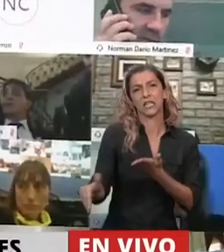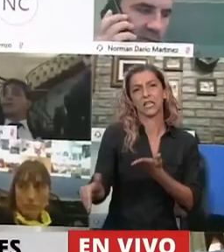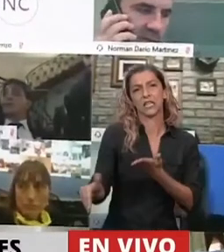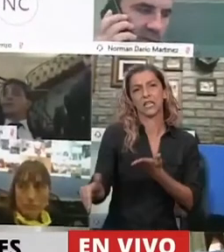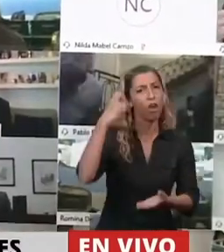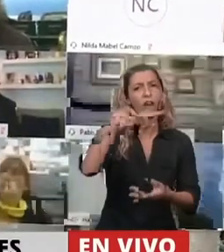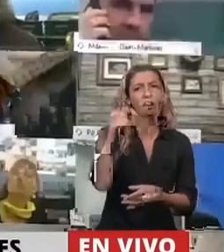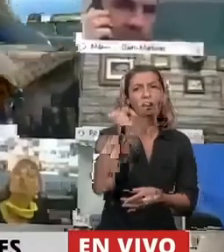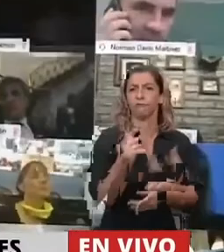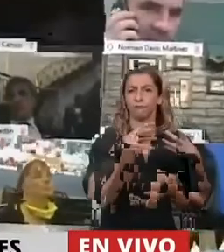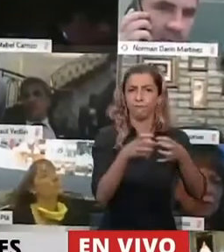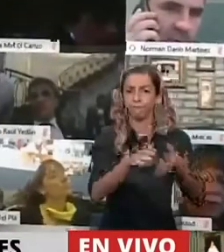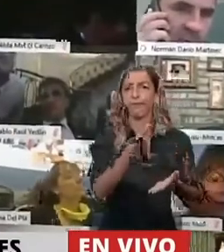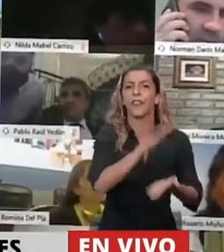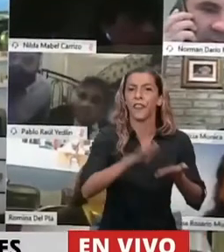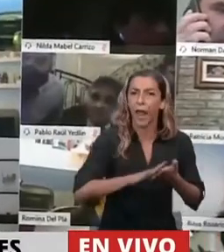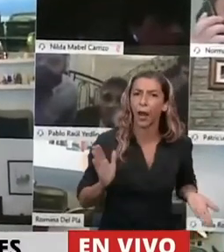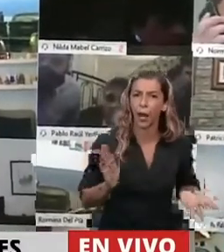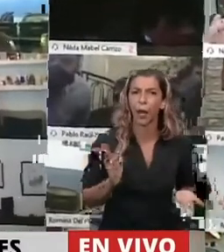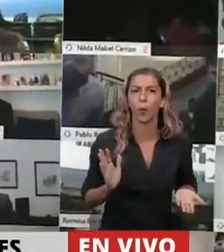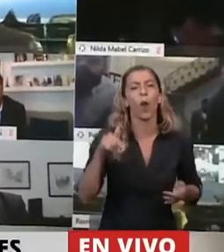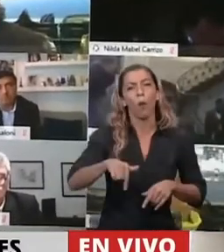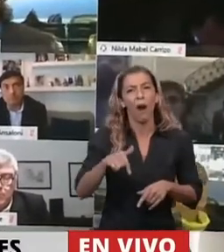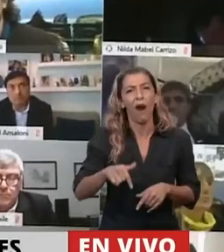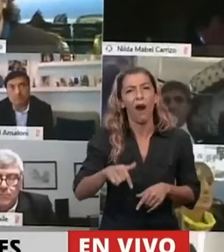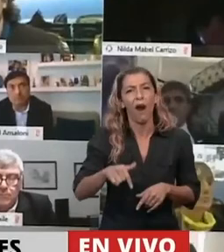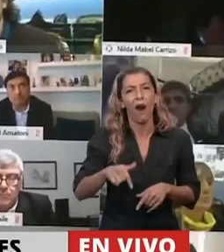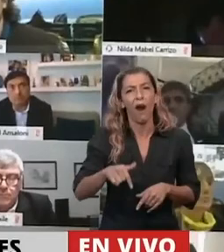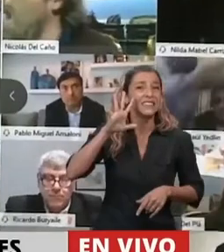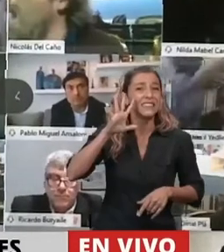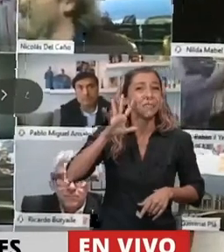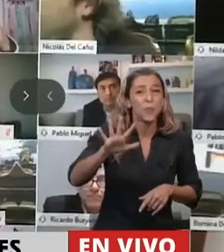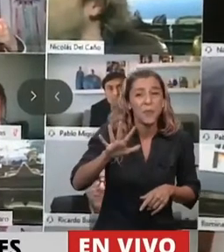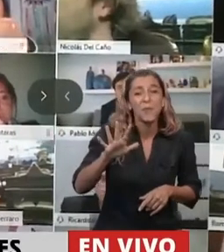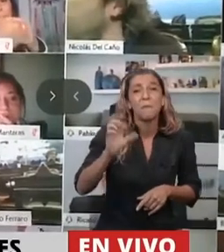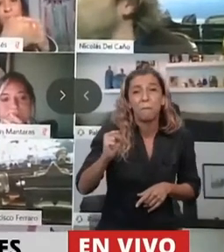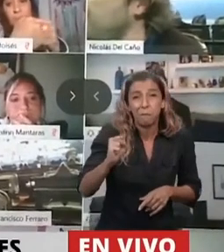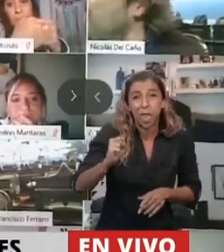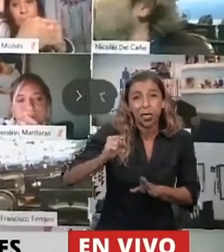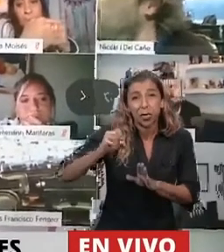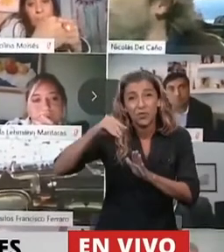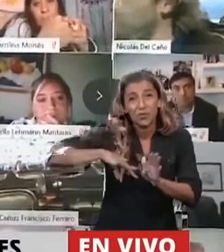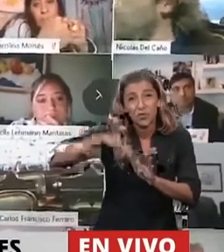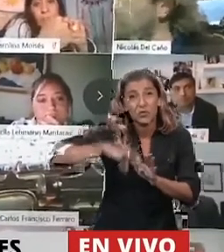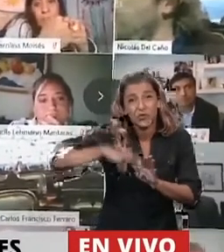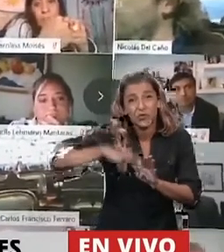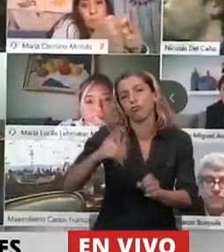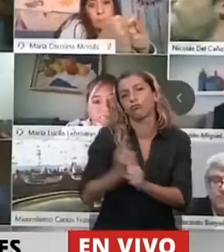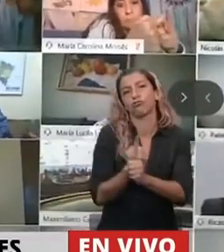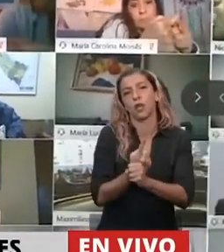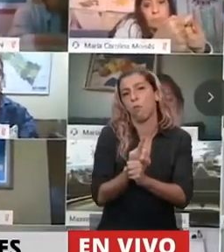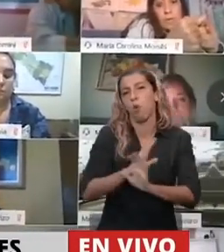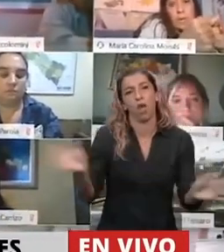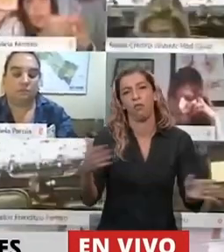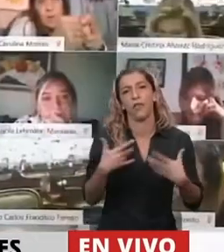no puede una jubilación mínima ser inferior a los 45.000 pesos que se calcula hoy por la Defensoría de la Tercera Edad de la Ciudad de Buenos Aires.